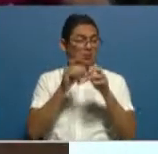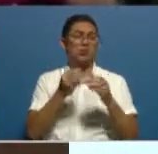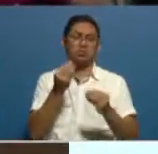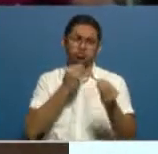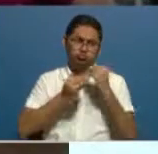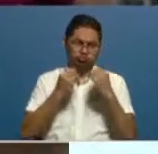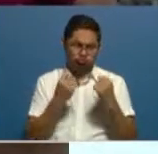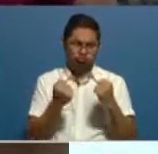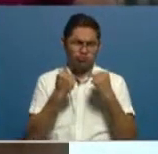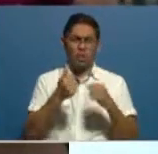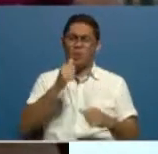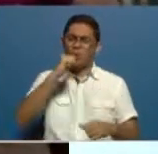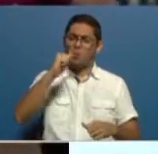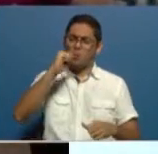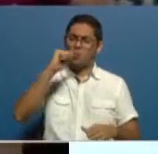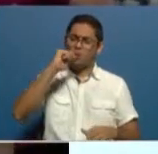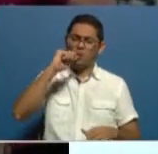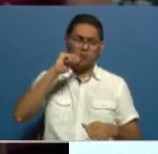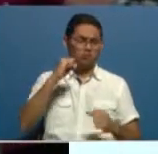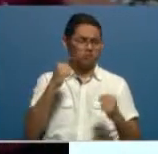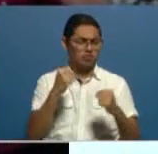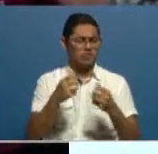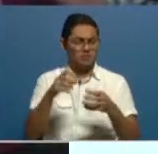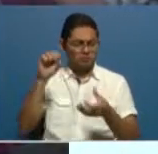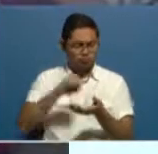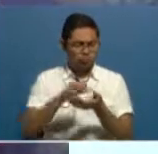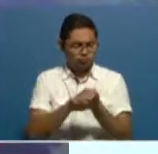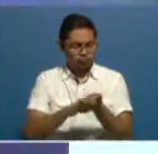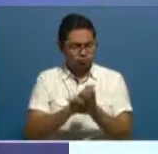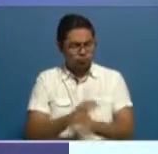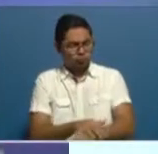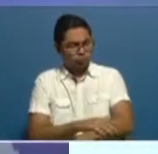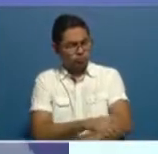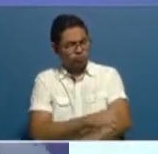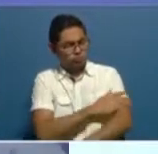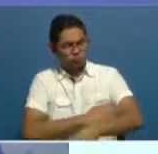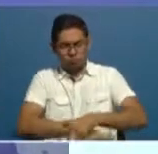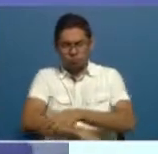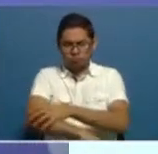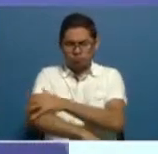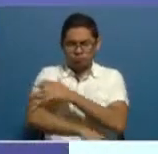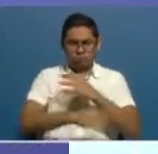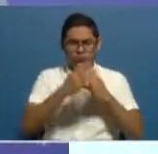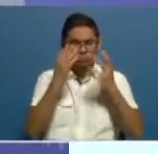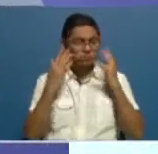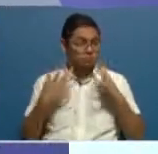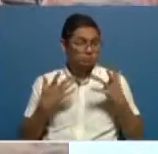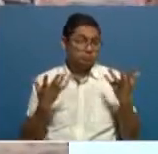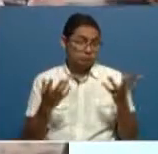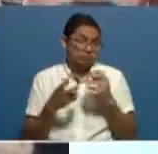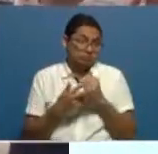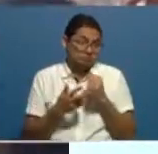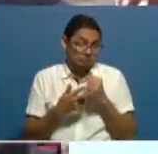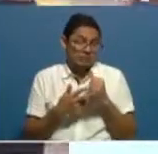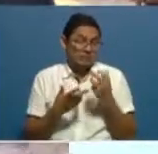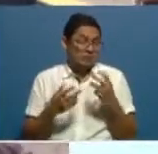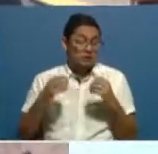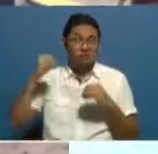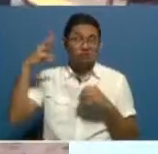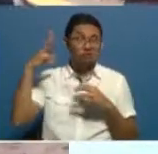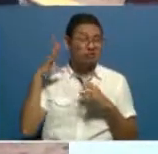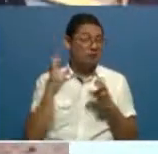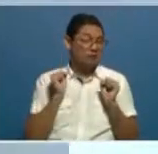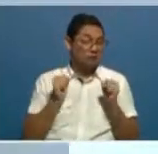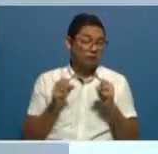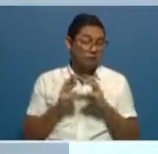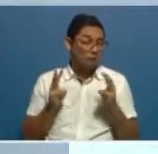desayuno, mucha hidratación, colocarse en los protectores solares, porque siempre sabemos que en algunas ocasiones, pues se presenta un sol muy radiante